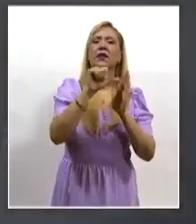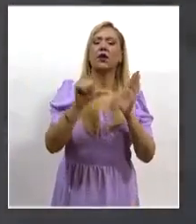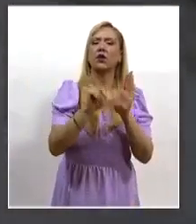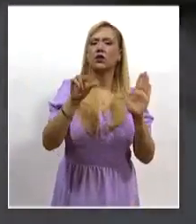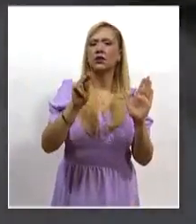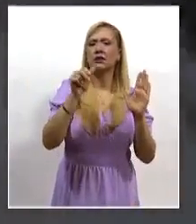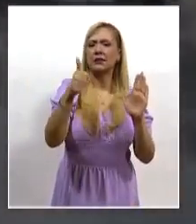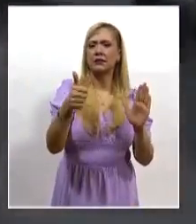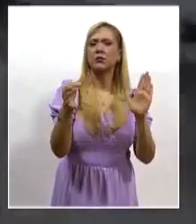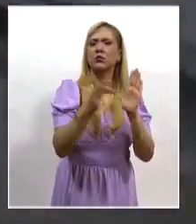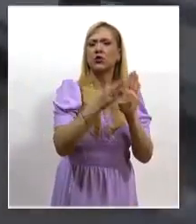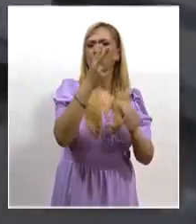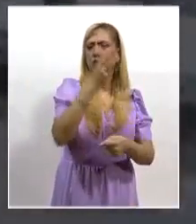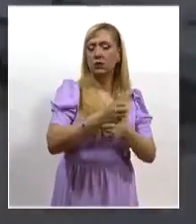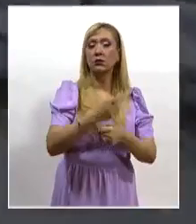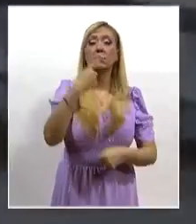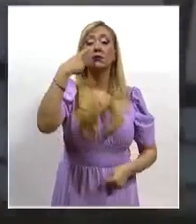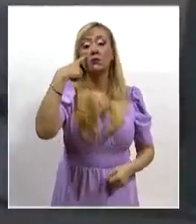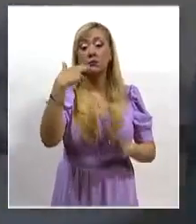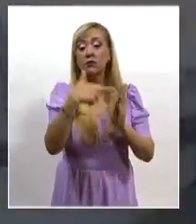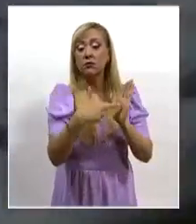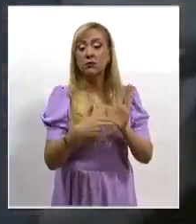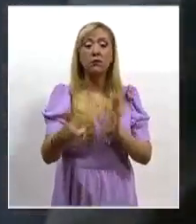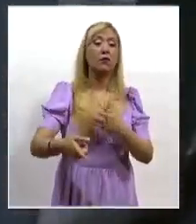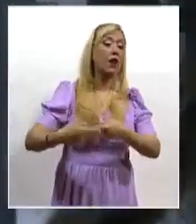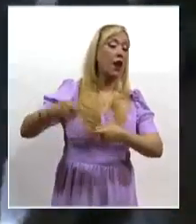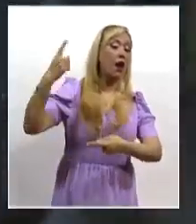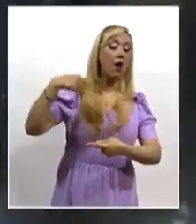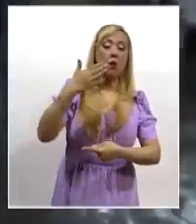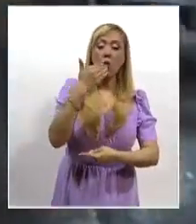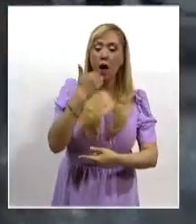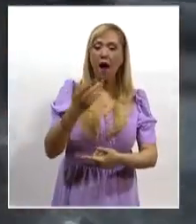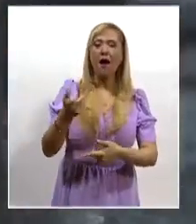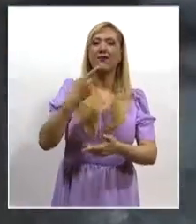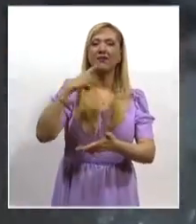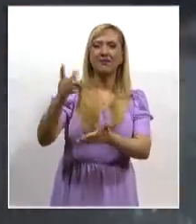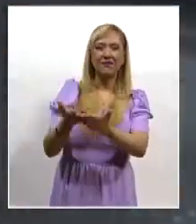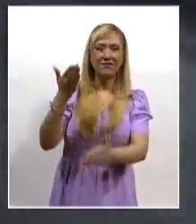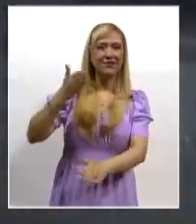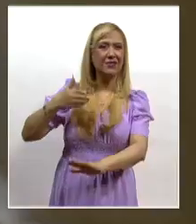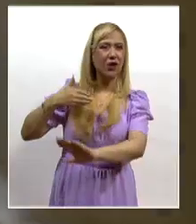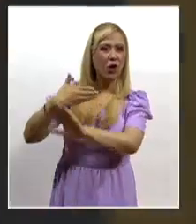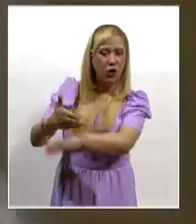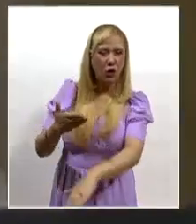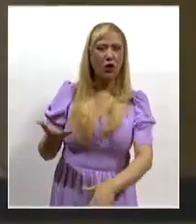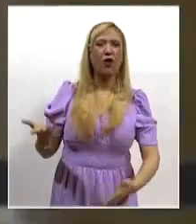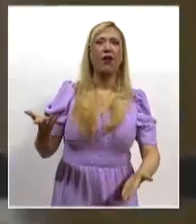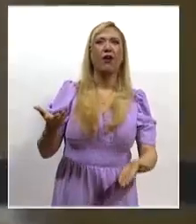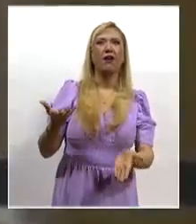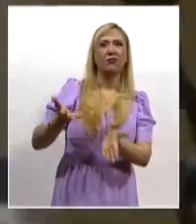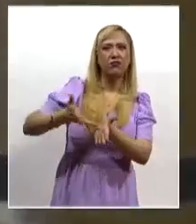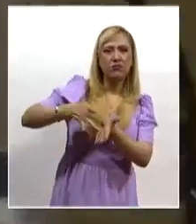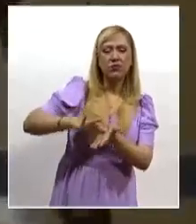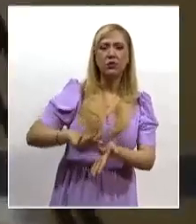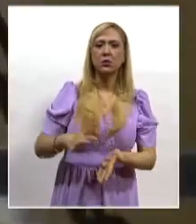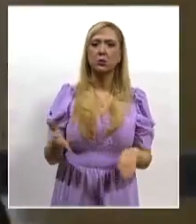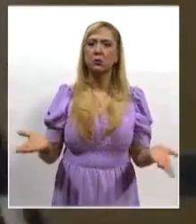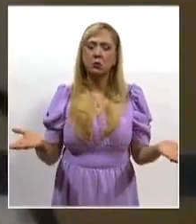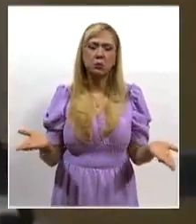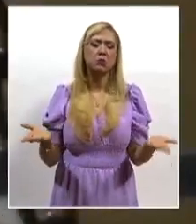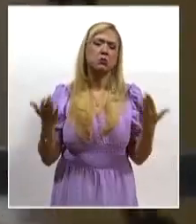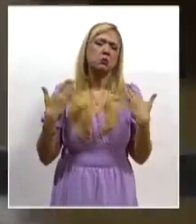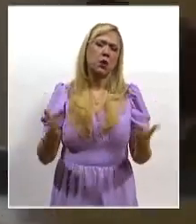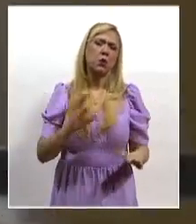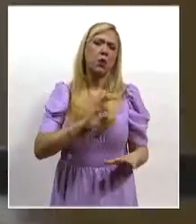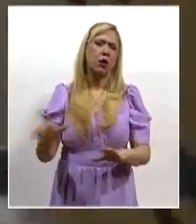que establecía el requisito de no haber sido condenado por delito doloso para ser titular del órgano interno de control, ya que no tenía un fin claro y